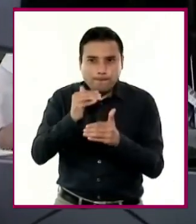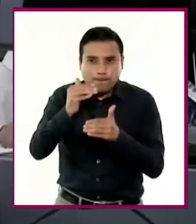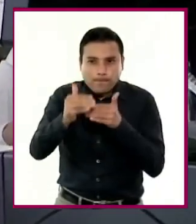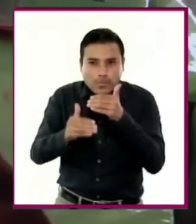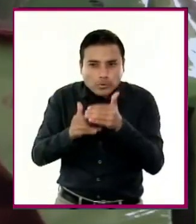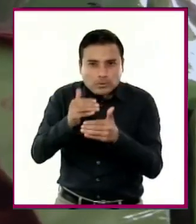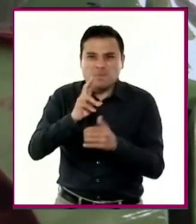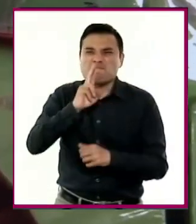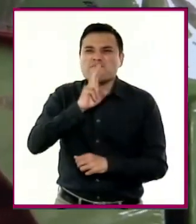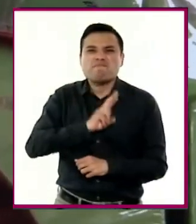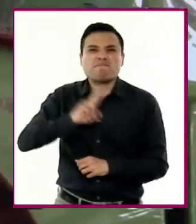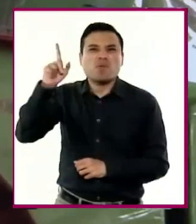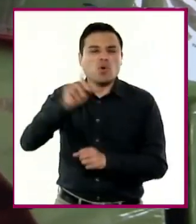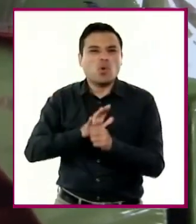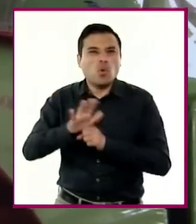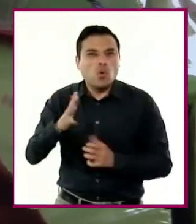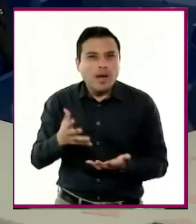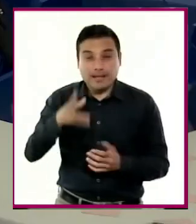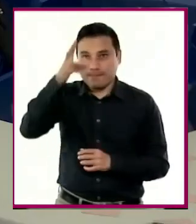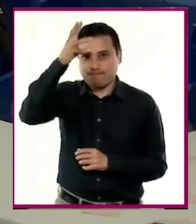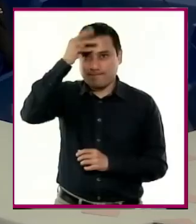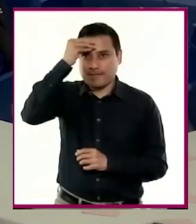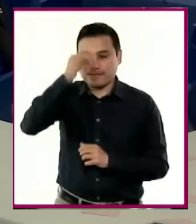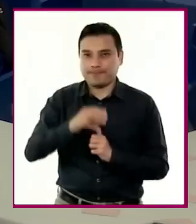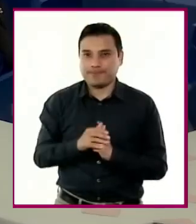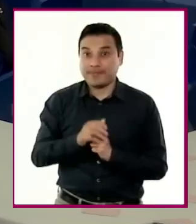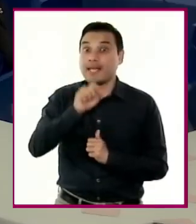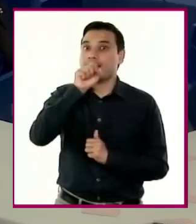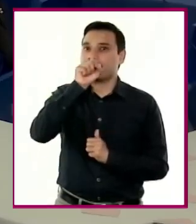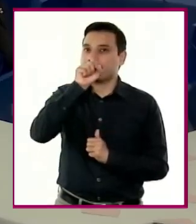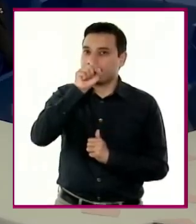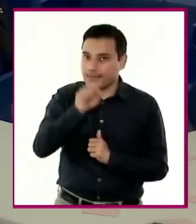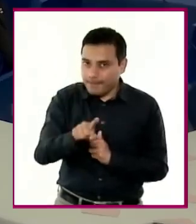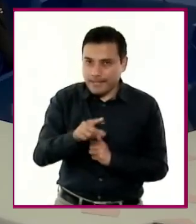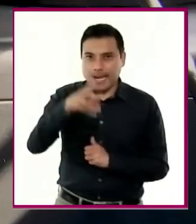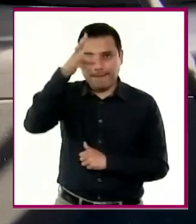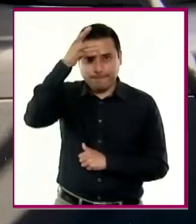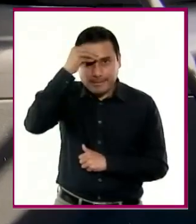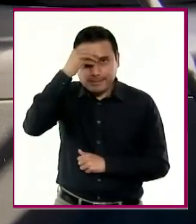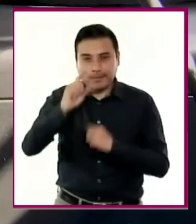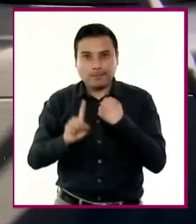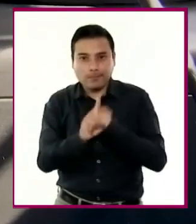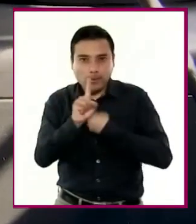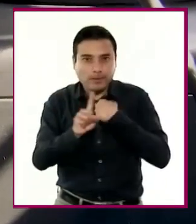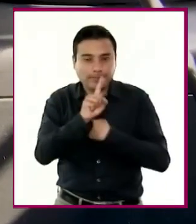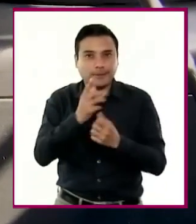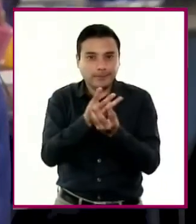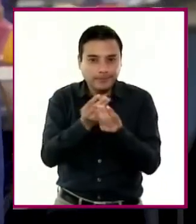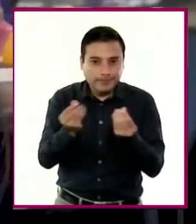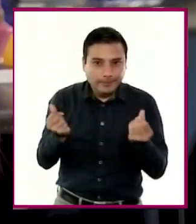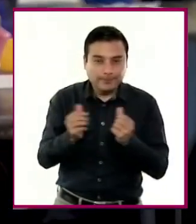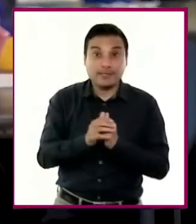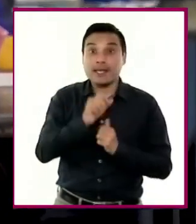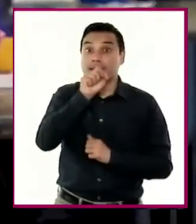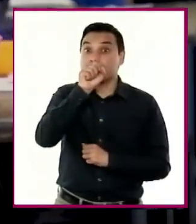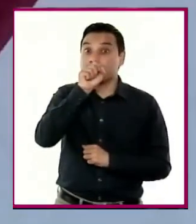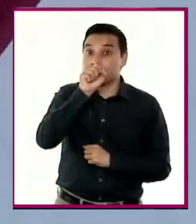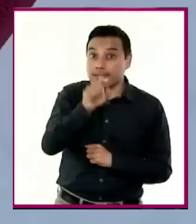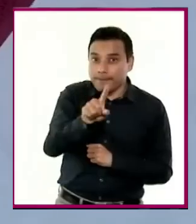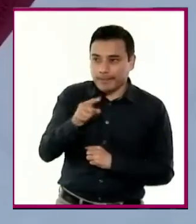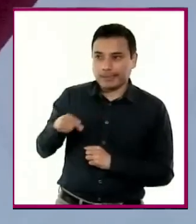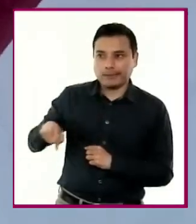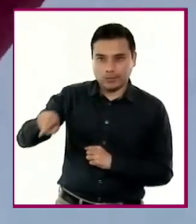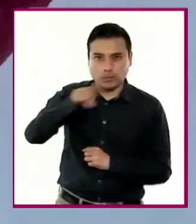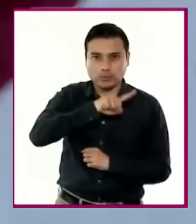un procedimiento de resolución y participen en la búsqueda de información de manera crítica,